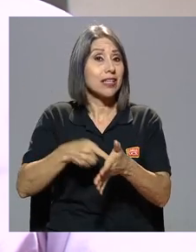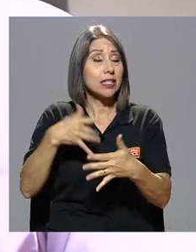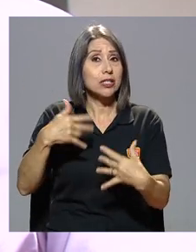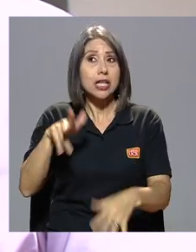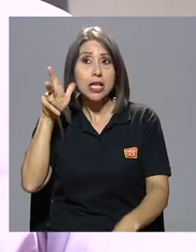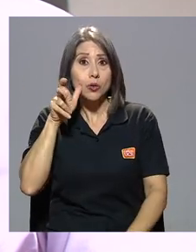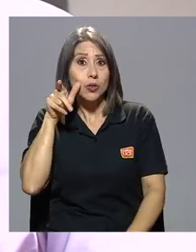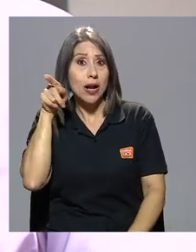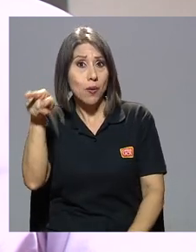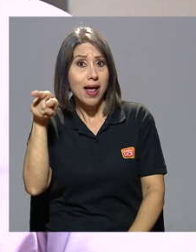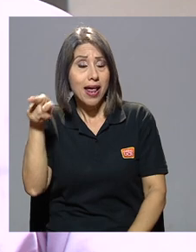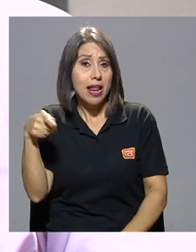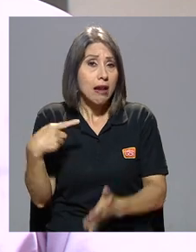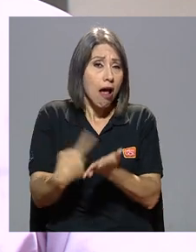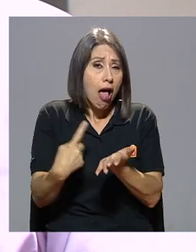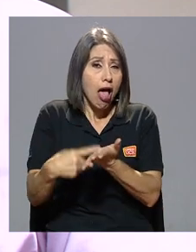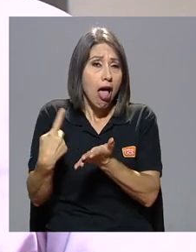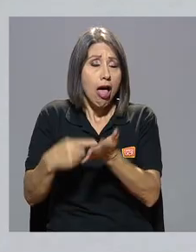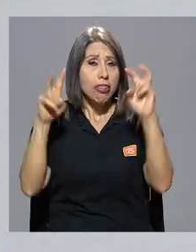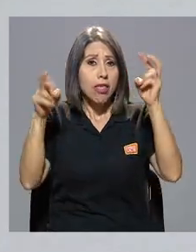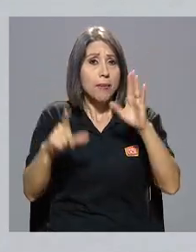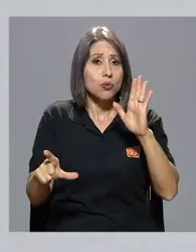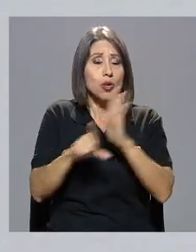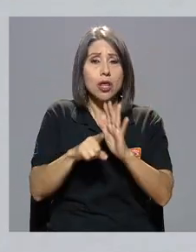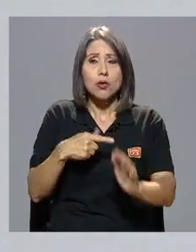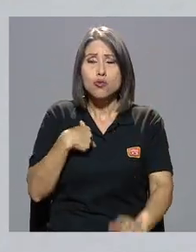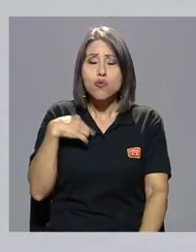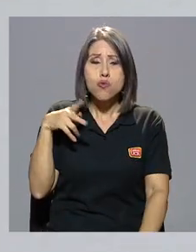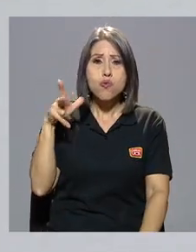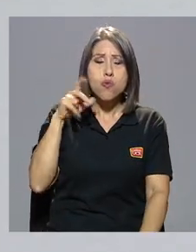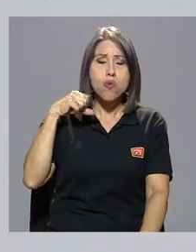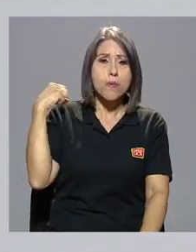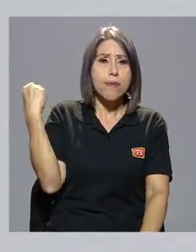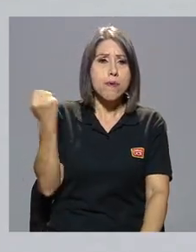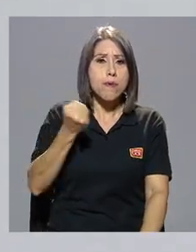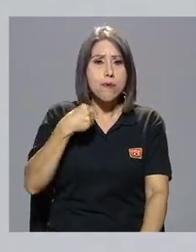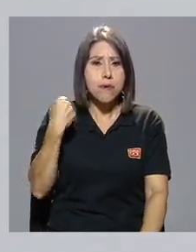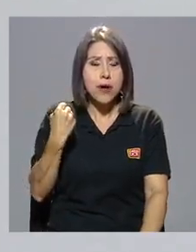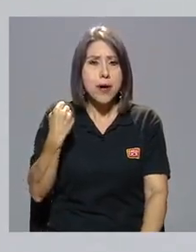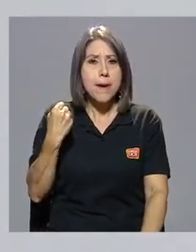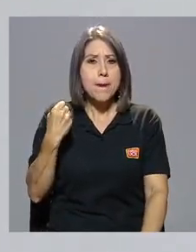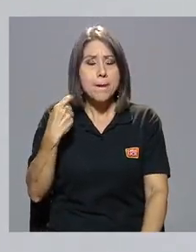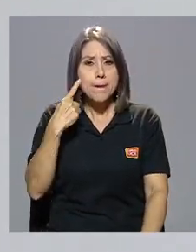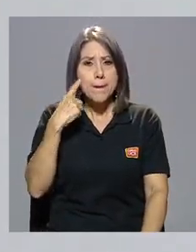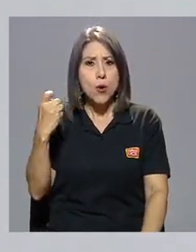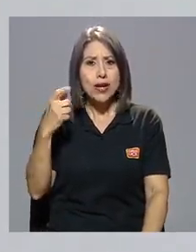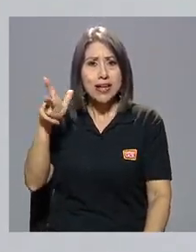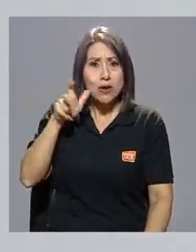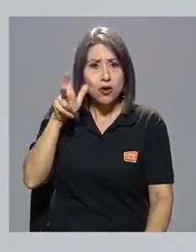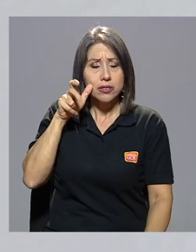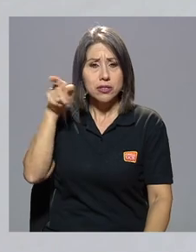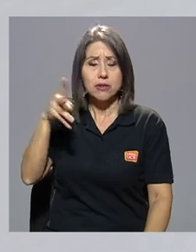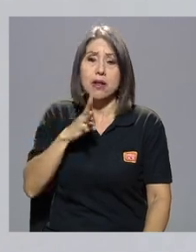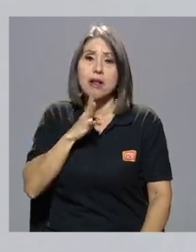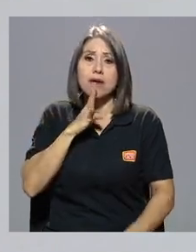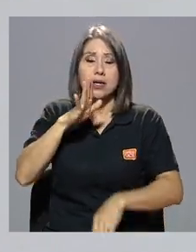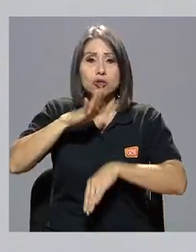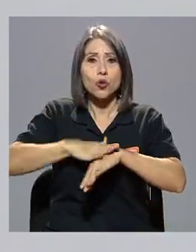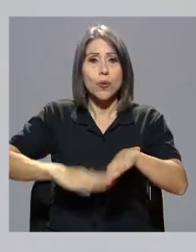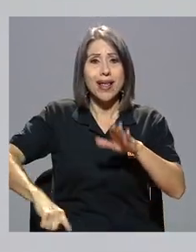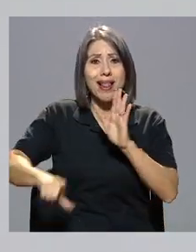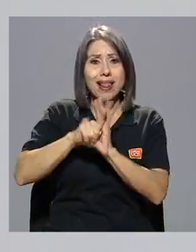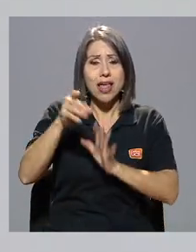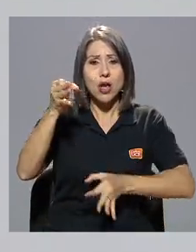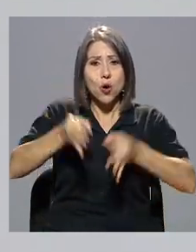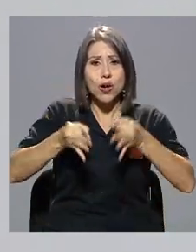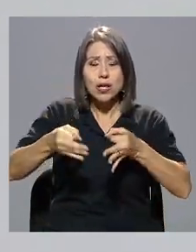a veces escucharlo, analizar temas jurídicos, incluso. Porque era, oyéndolo hablar de